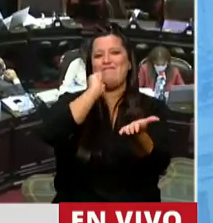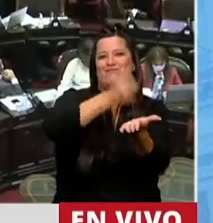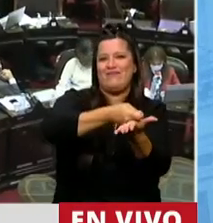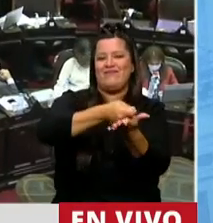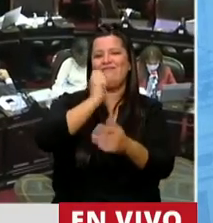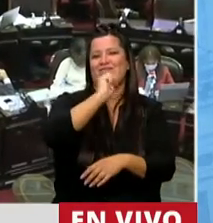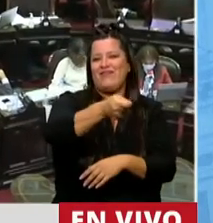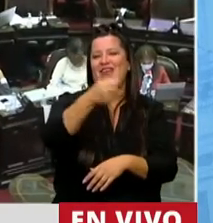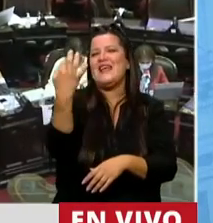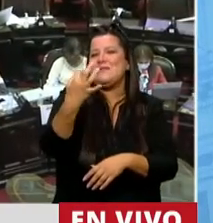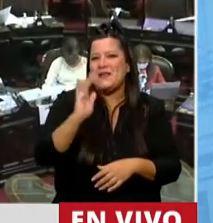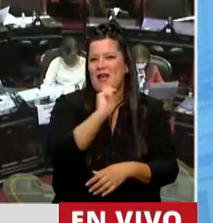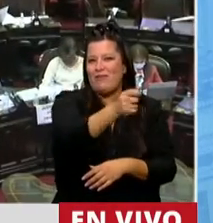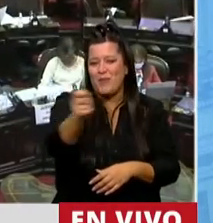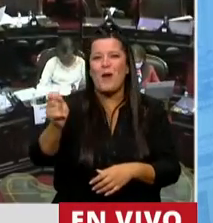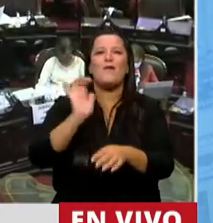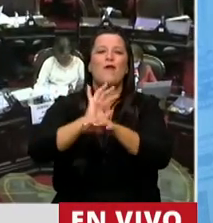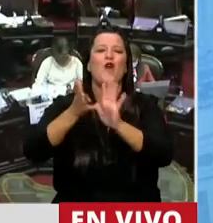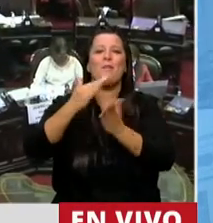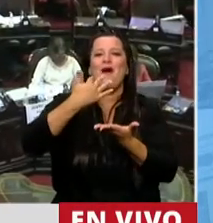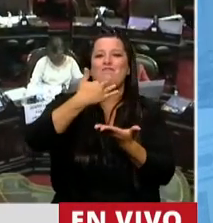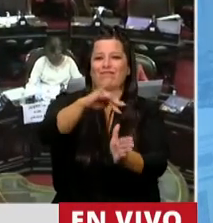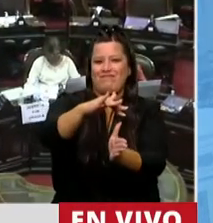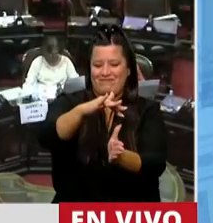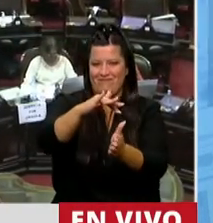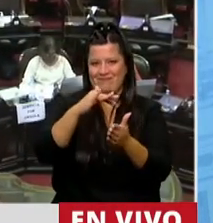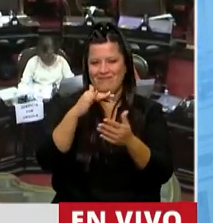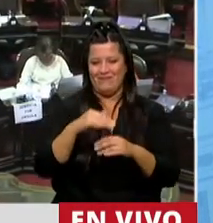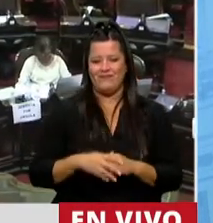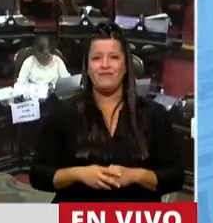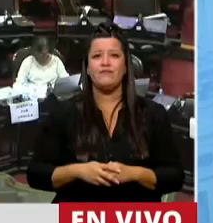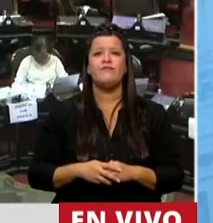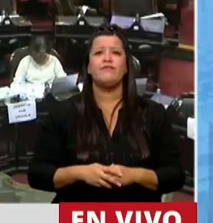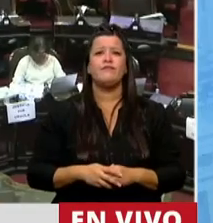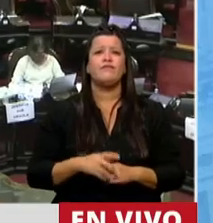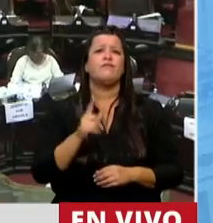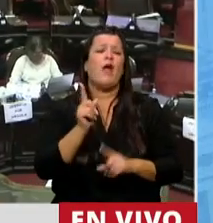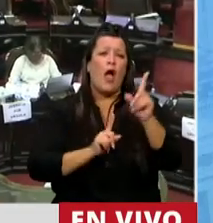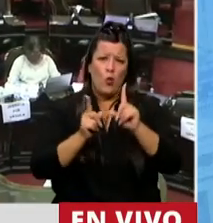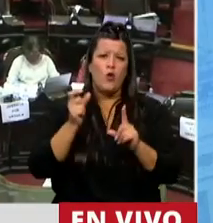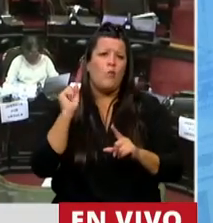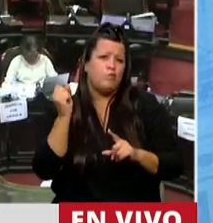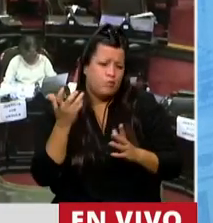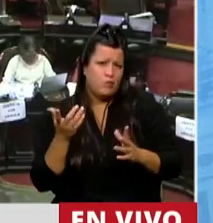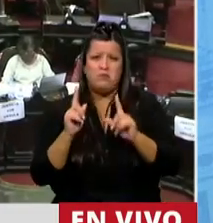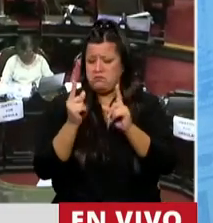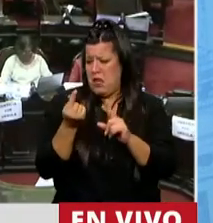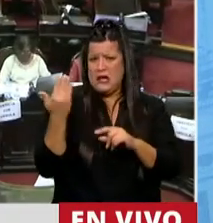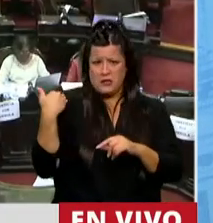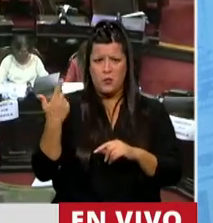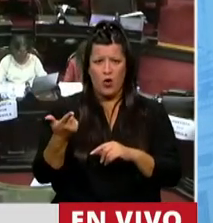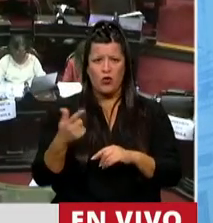y una indemnización reparatoria. Y hubo algunos casos, inclusive recientes,